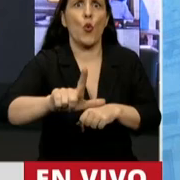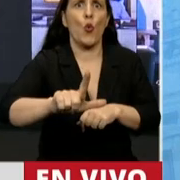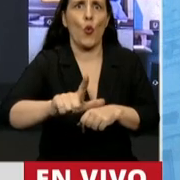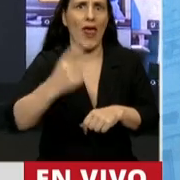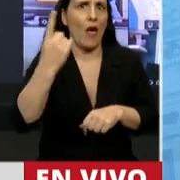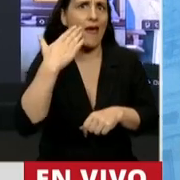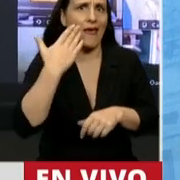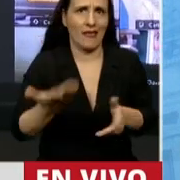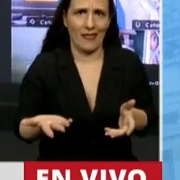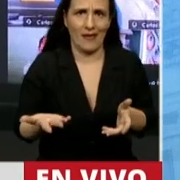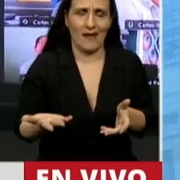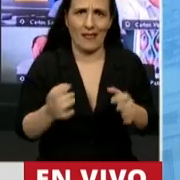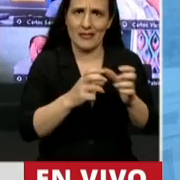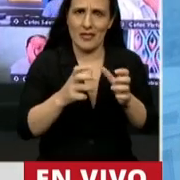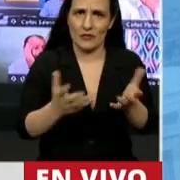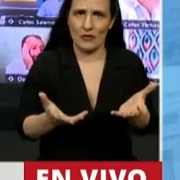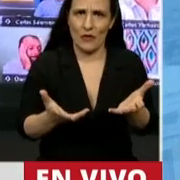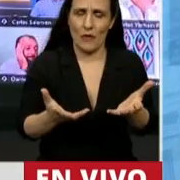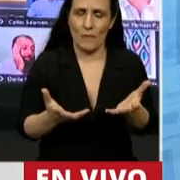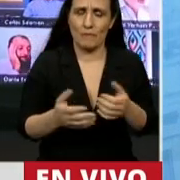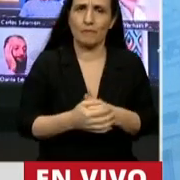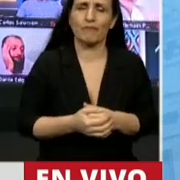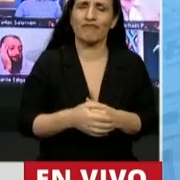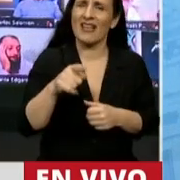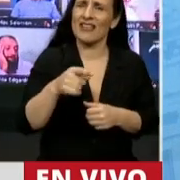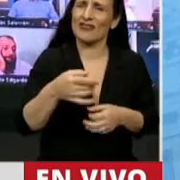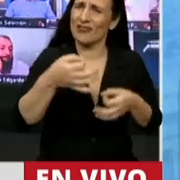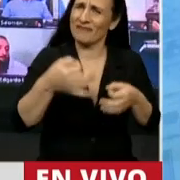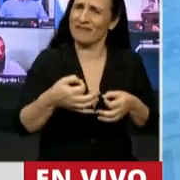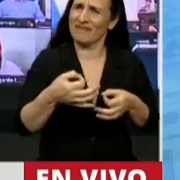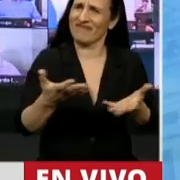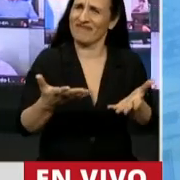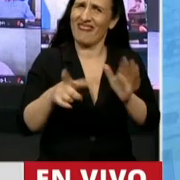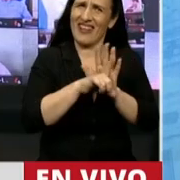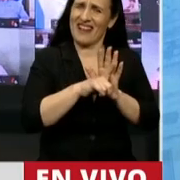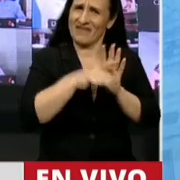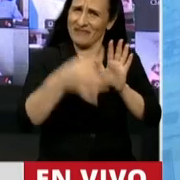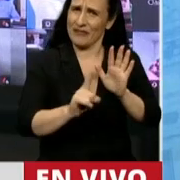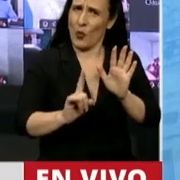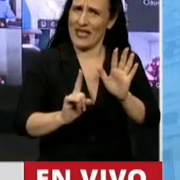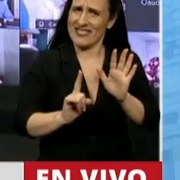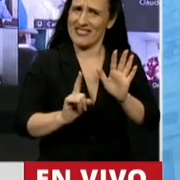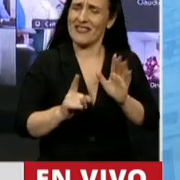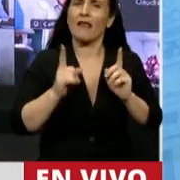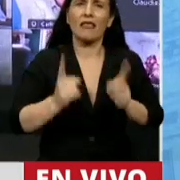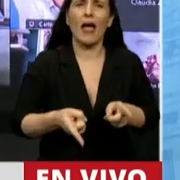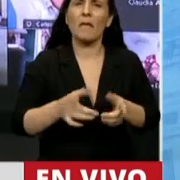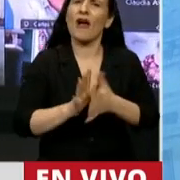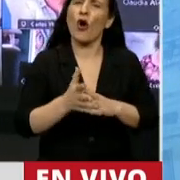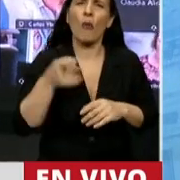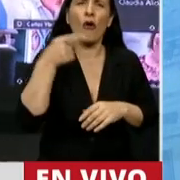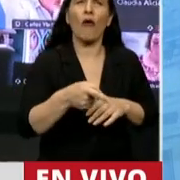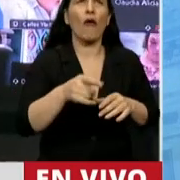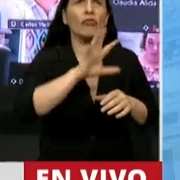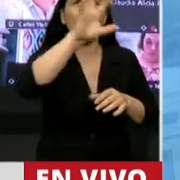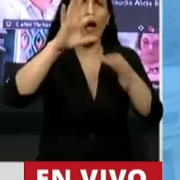13 horas. Y esto, además de ser irregular, es profundamente antifederal. Porque